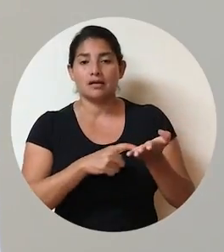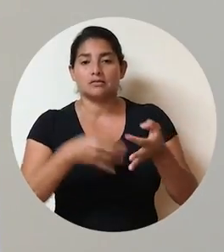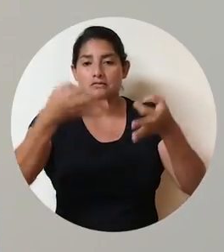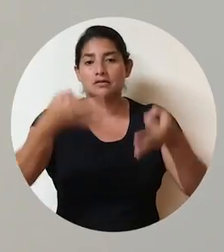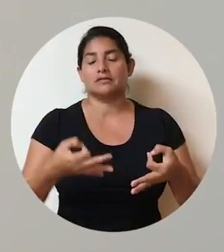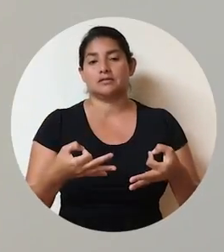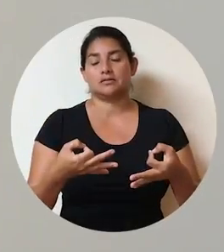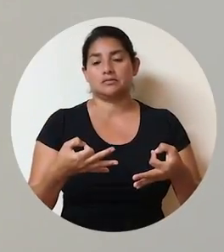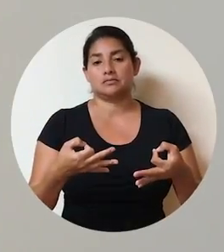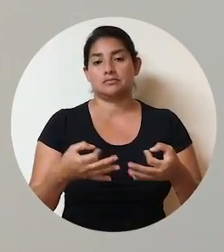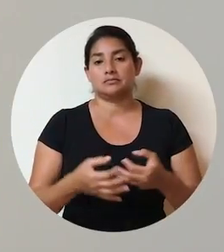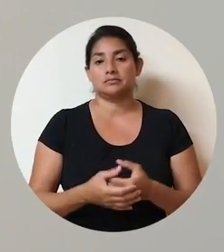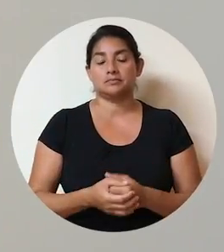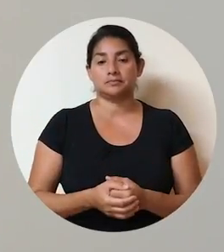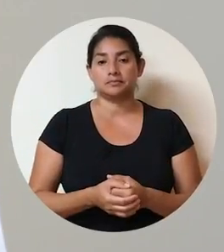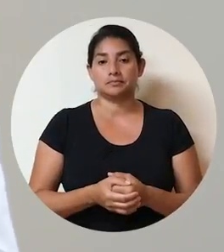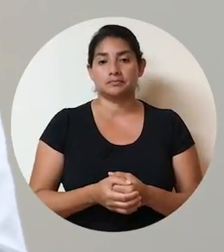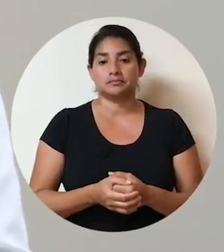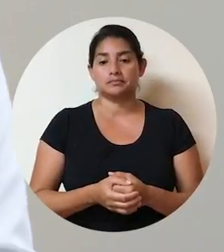requisitos establecidos.